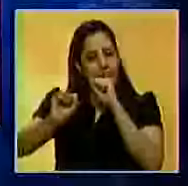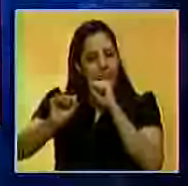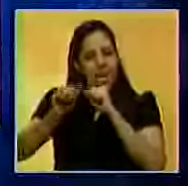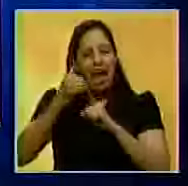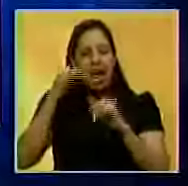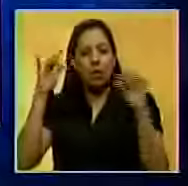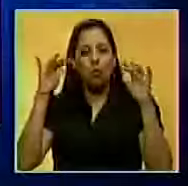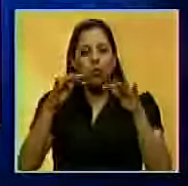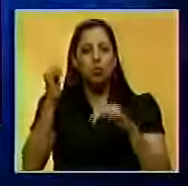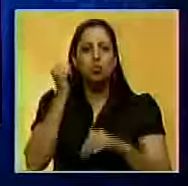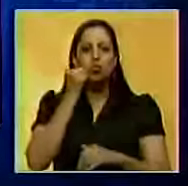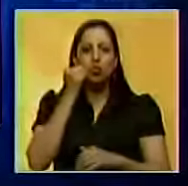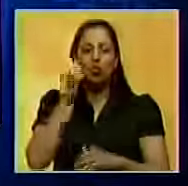inmigración ilegal.